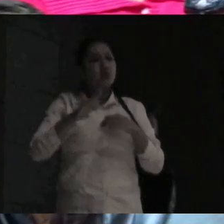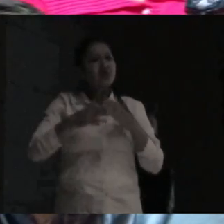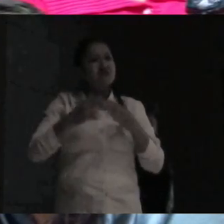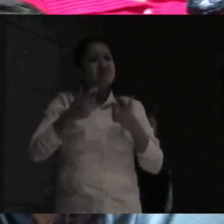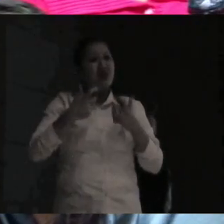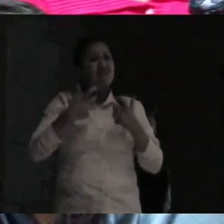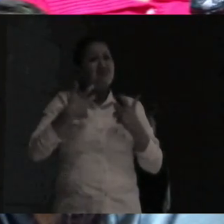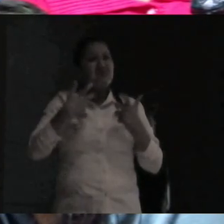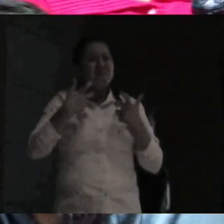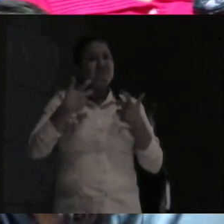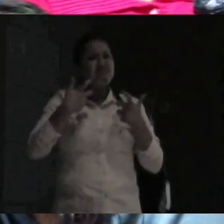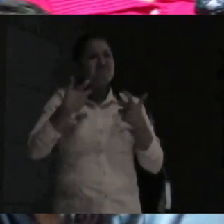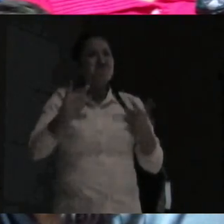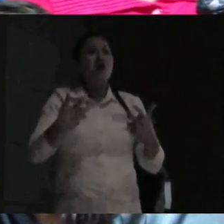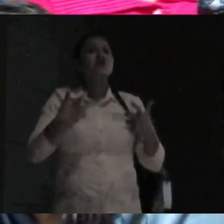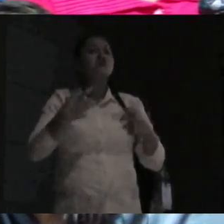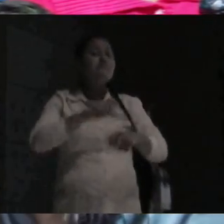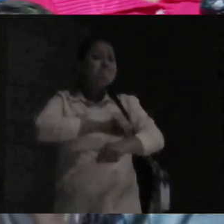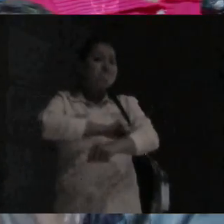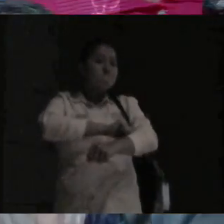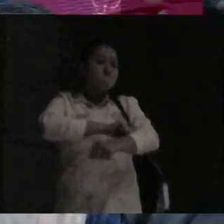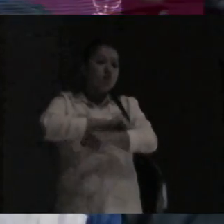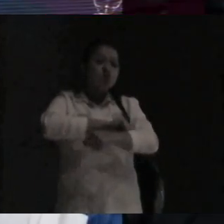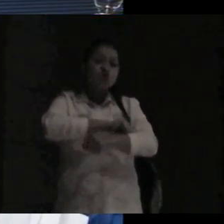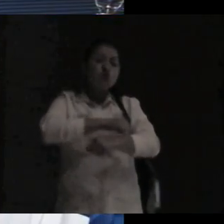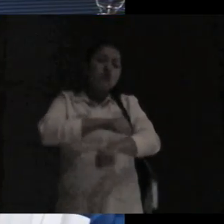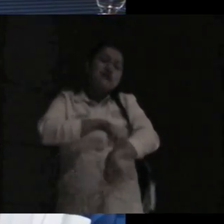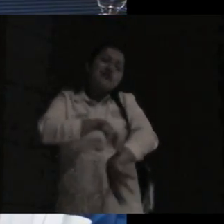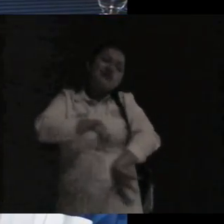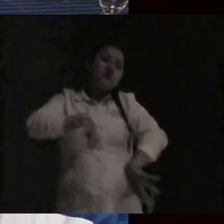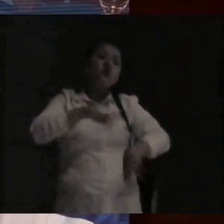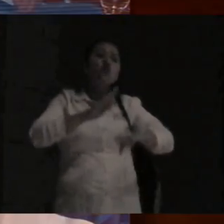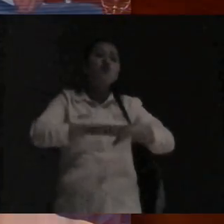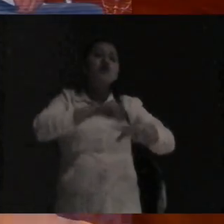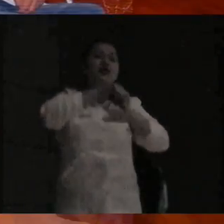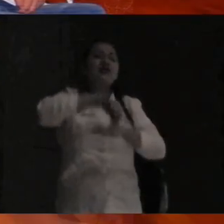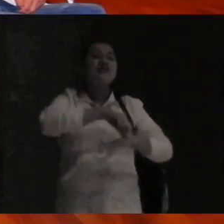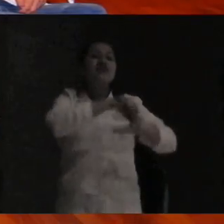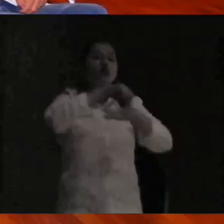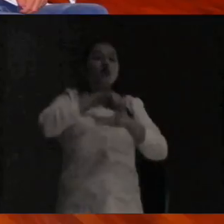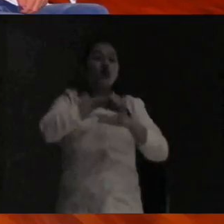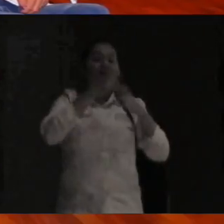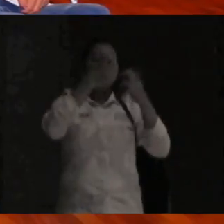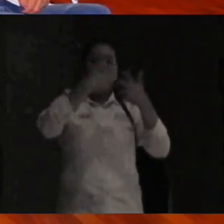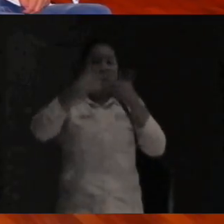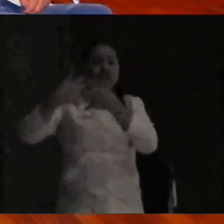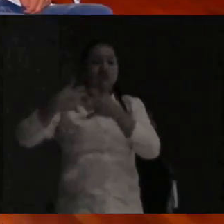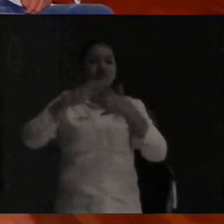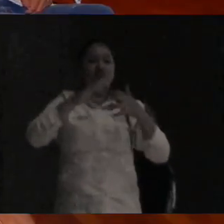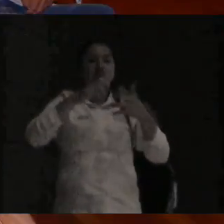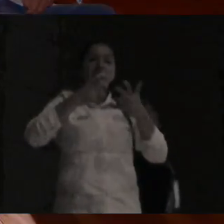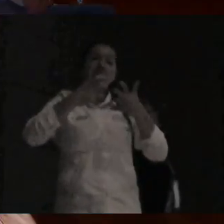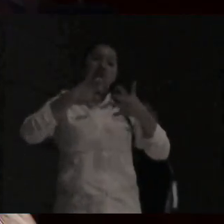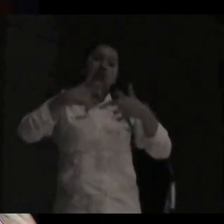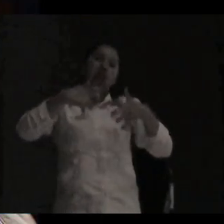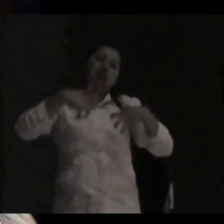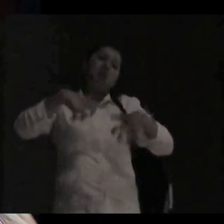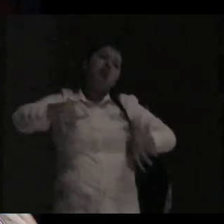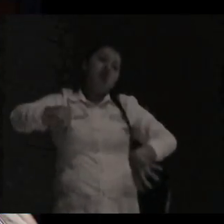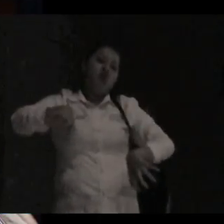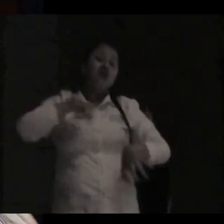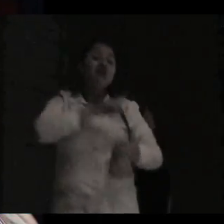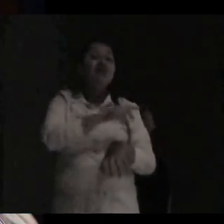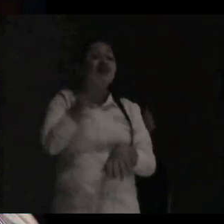atrofian gradualmente debido a la pérdida de las neuronas motoras las cuales hacen funcionar los músculos. Es